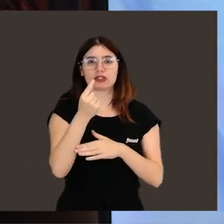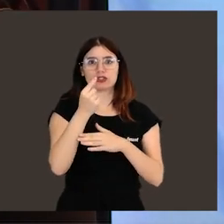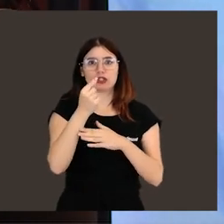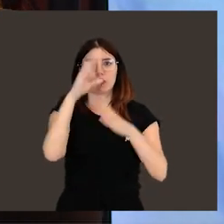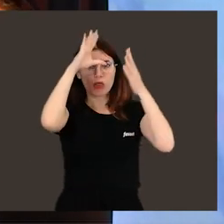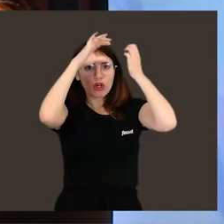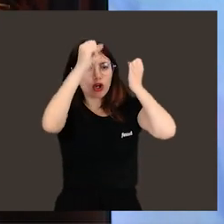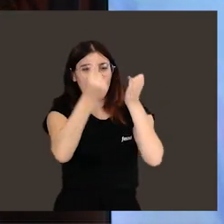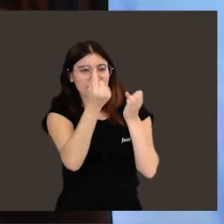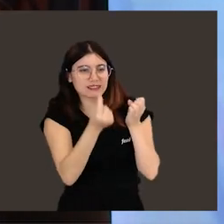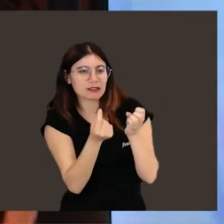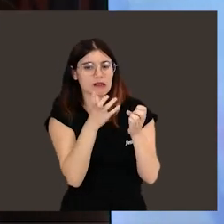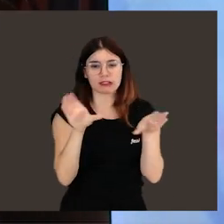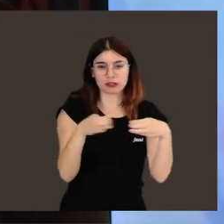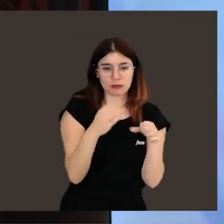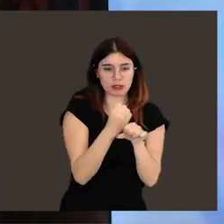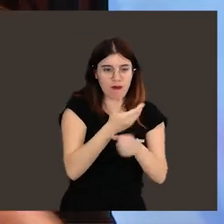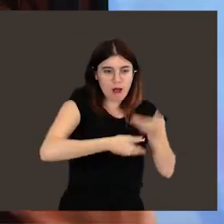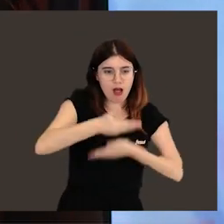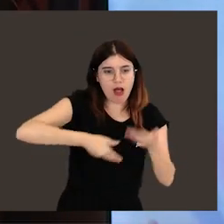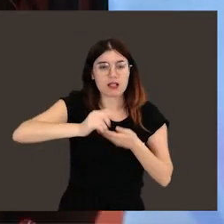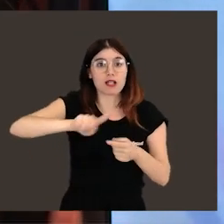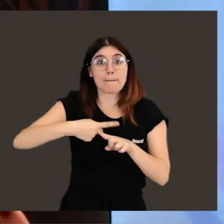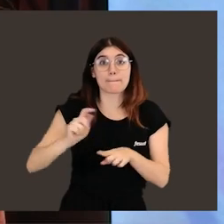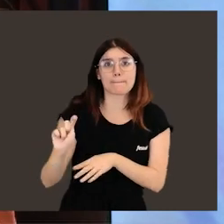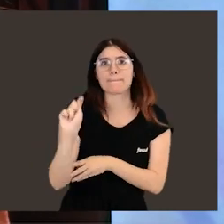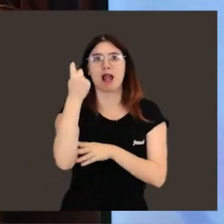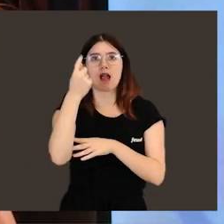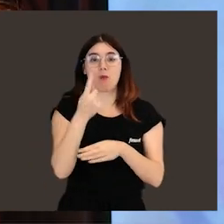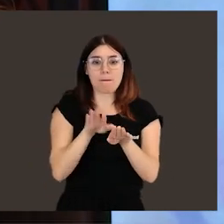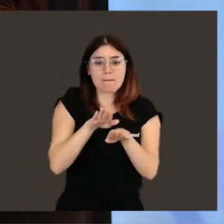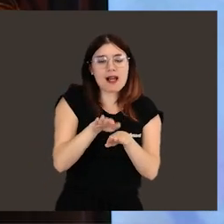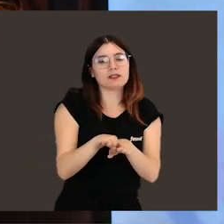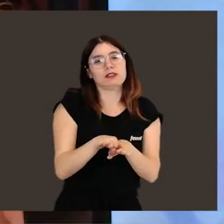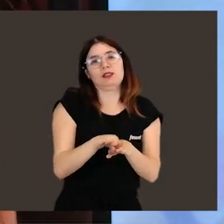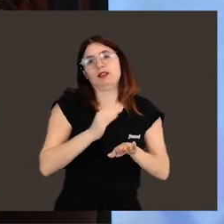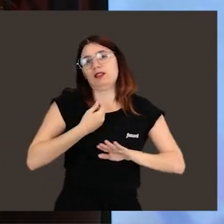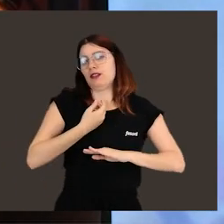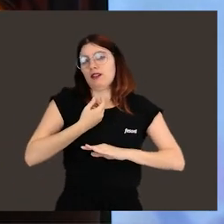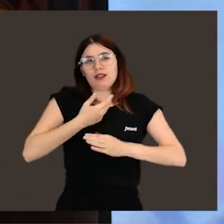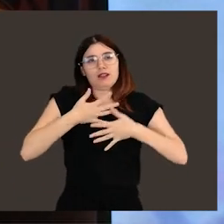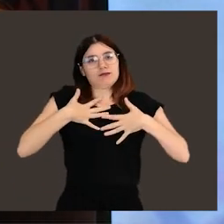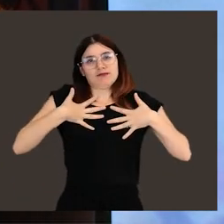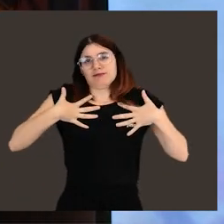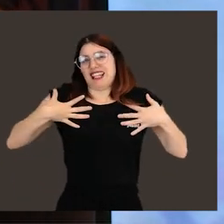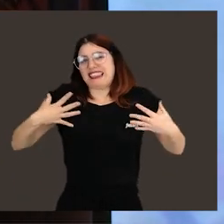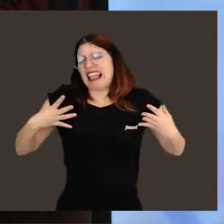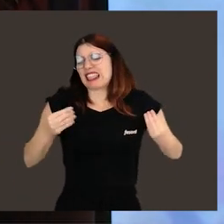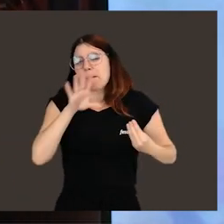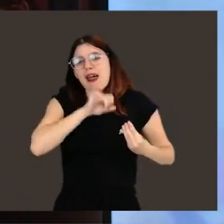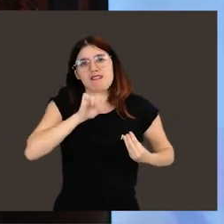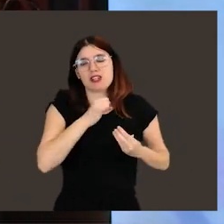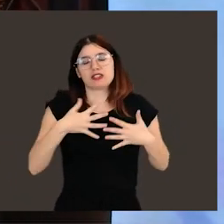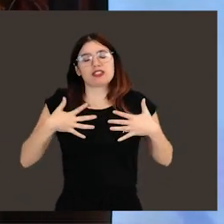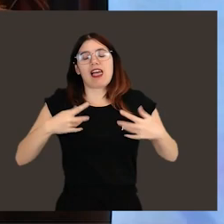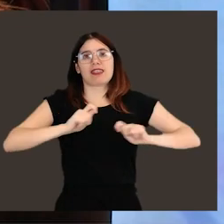diseñas un protocolo y lo pones a punto y trabajas en equipo y consigues dar un pasito, es una